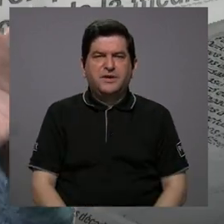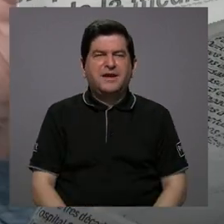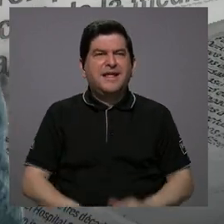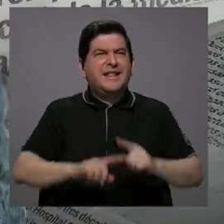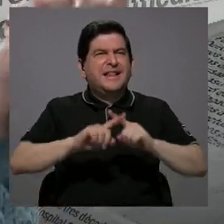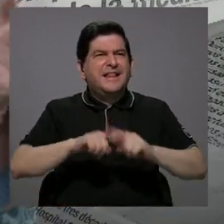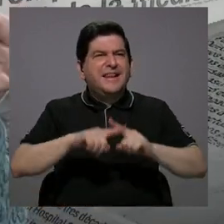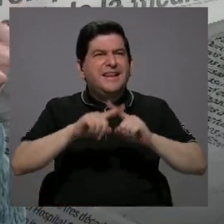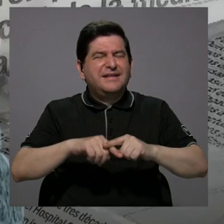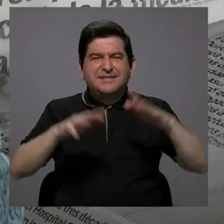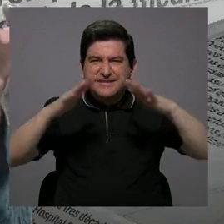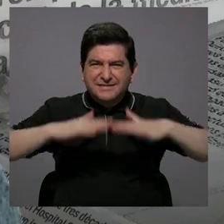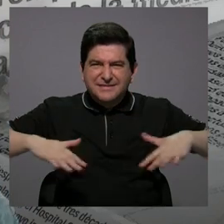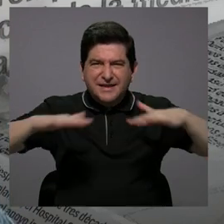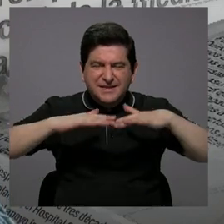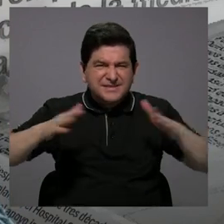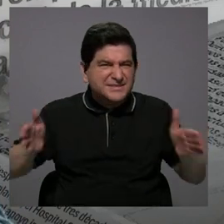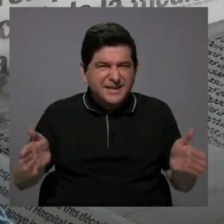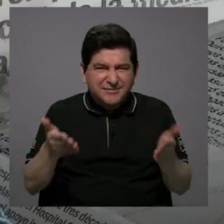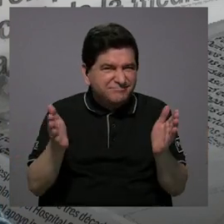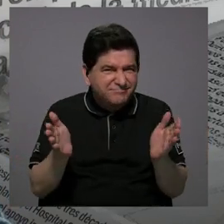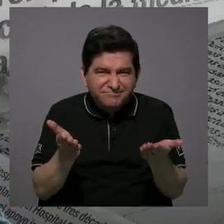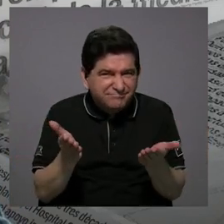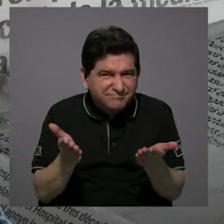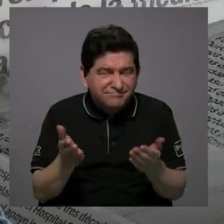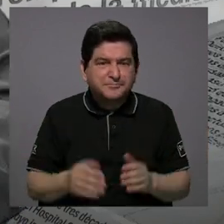tendencia a crear un ambiente desmotivador.